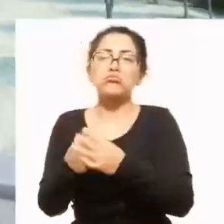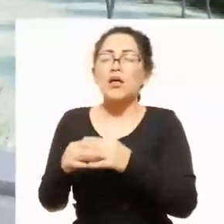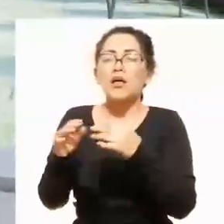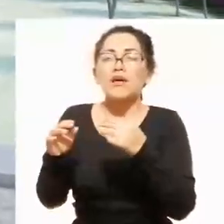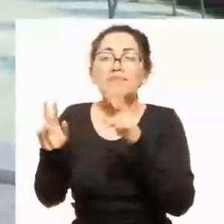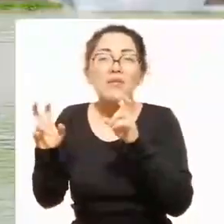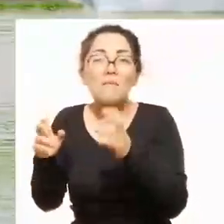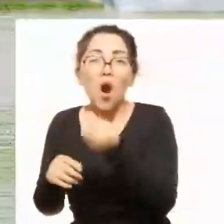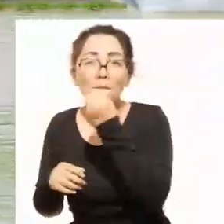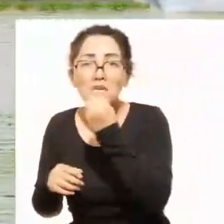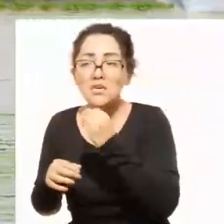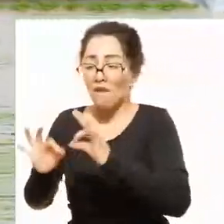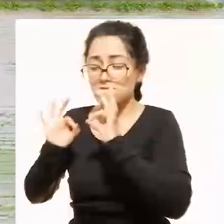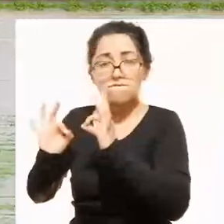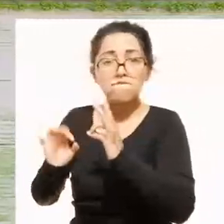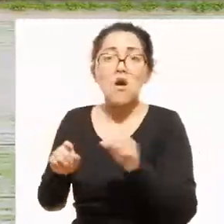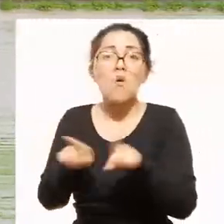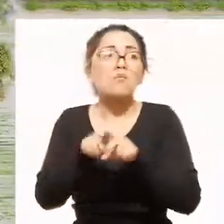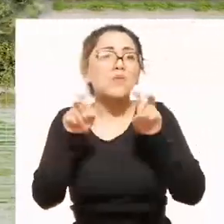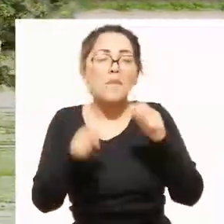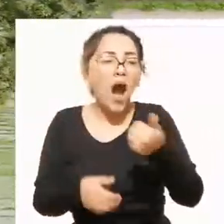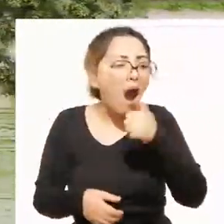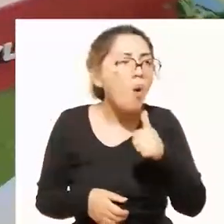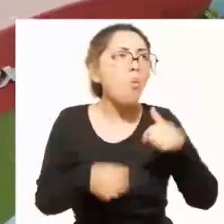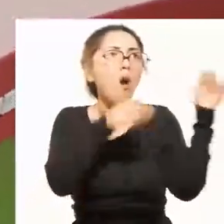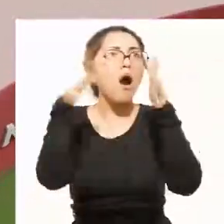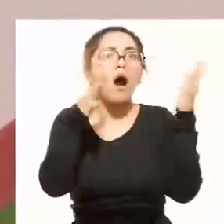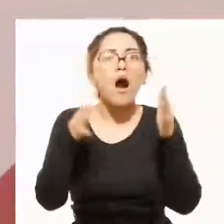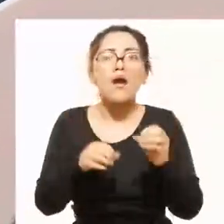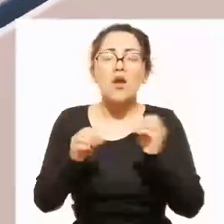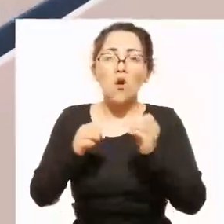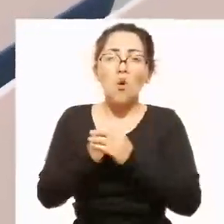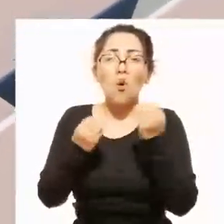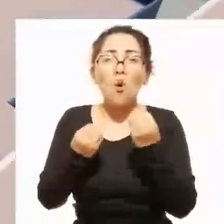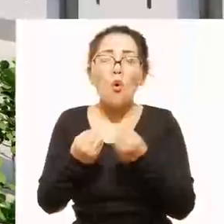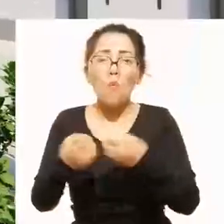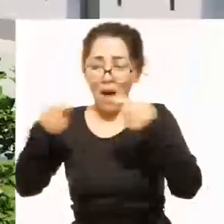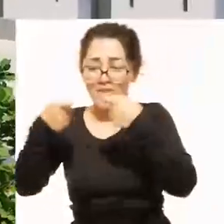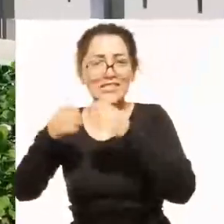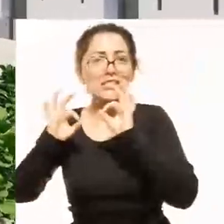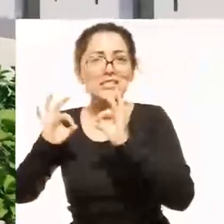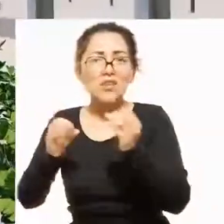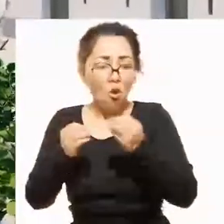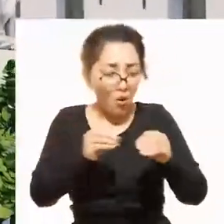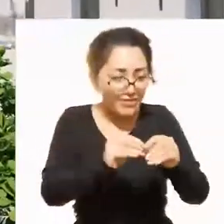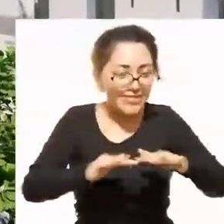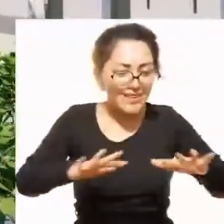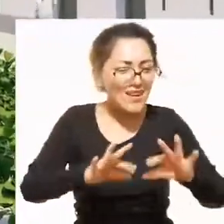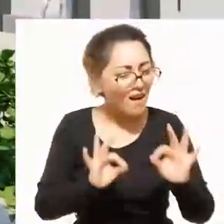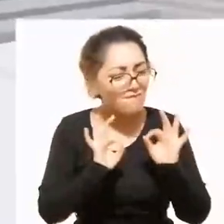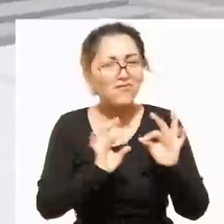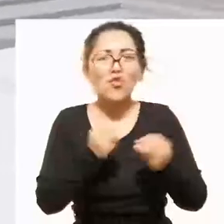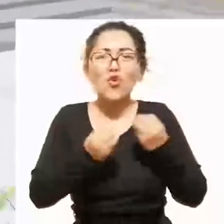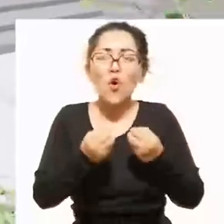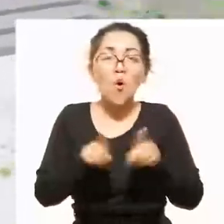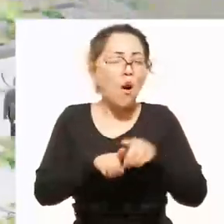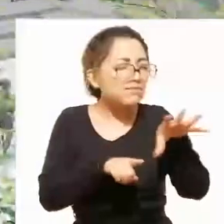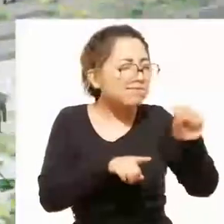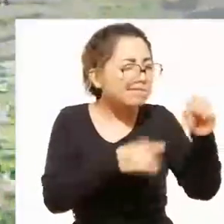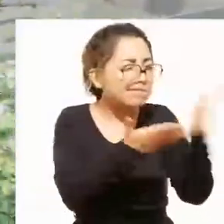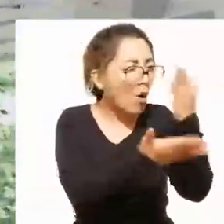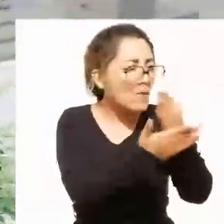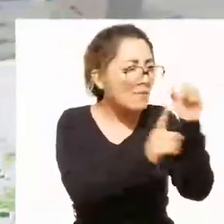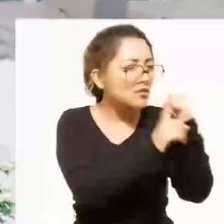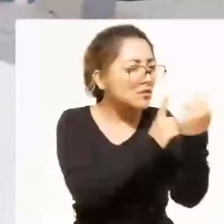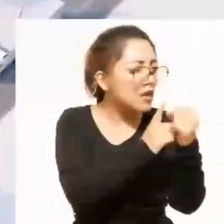e inocuidad alimentaria, calidad del agua y aire, eficiencia energética, salud y productividad del suelo, identificación